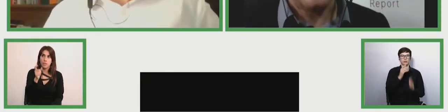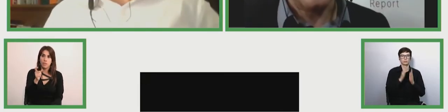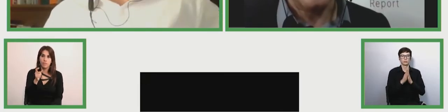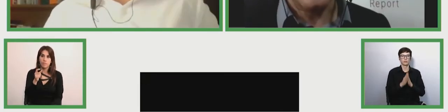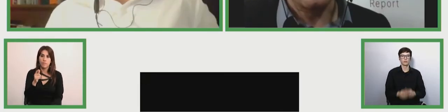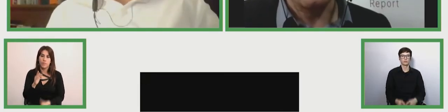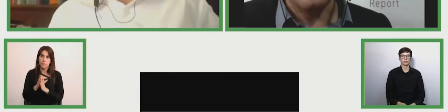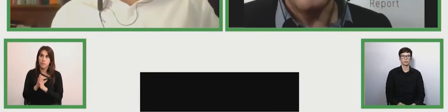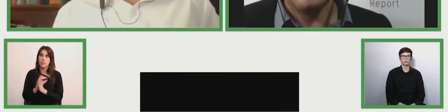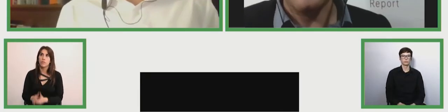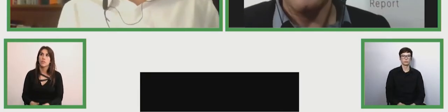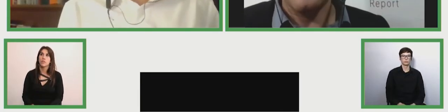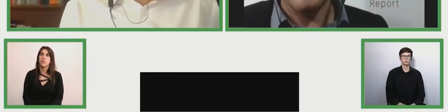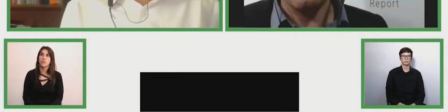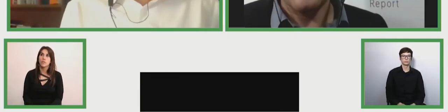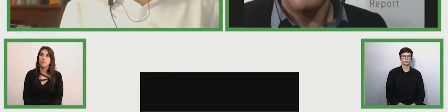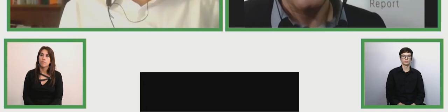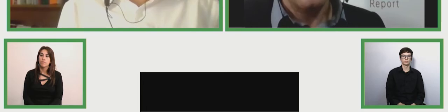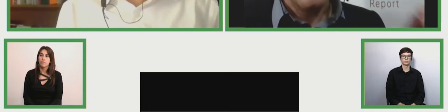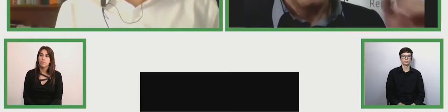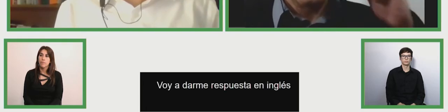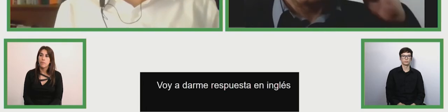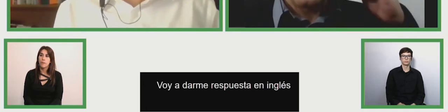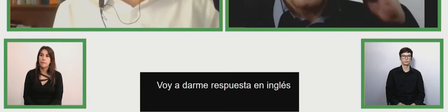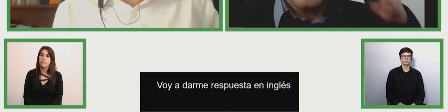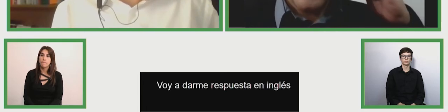para ser preciso